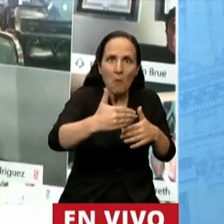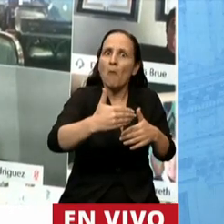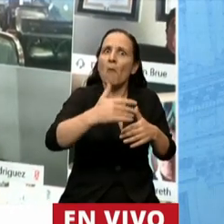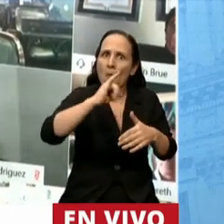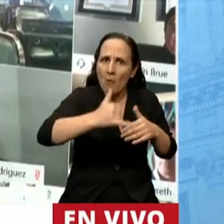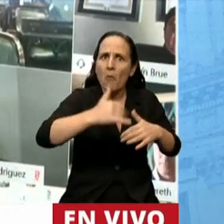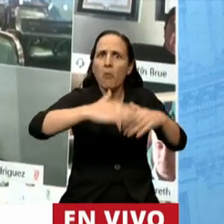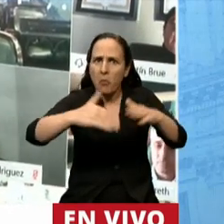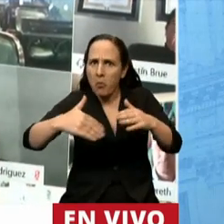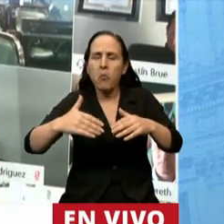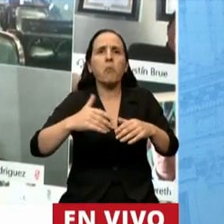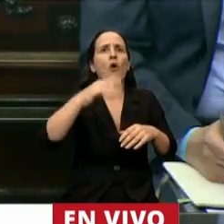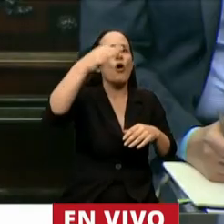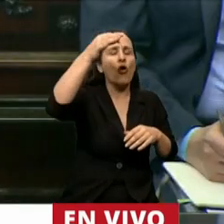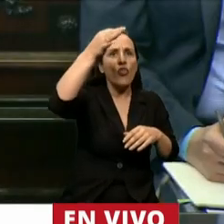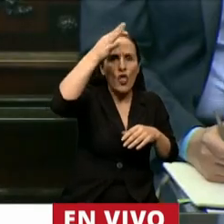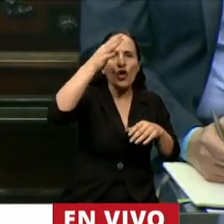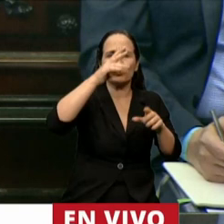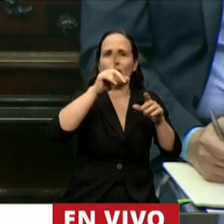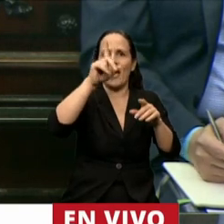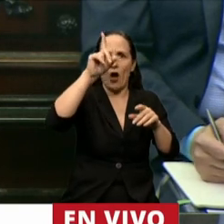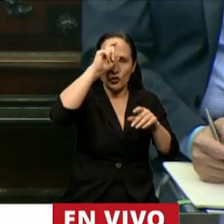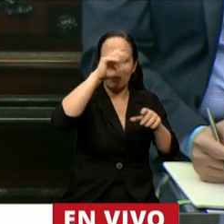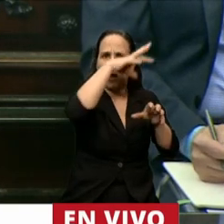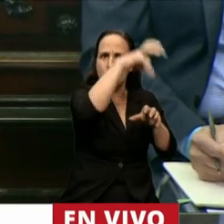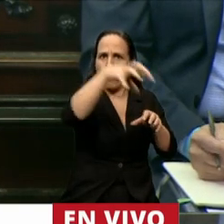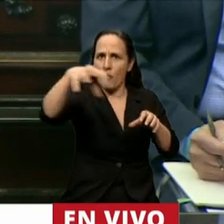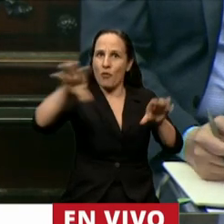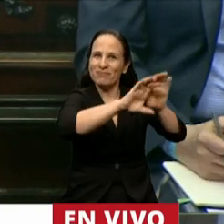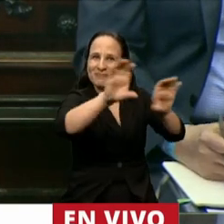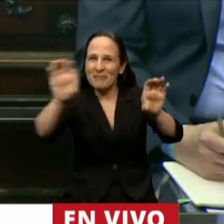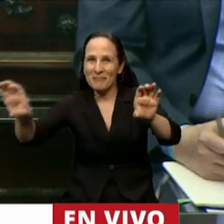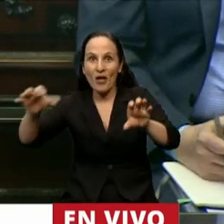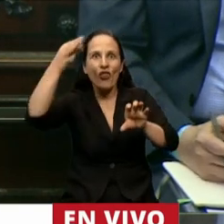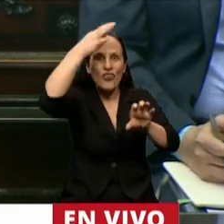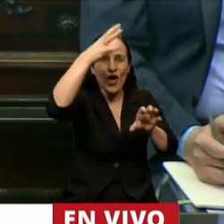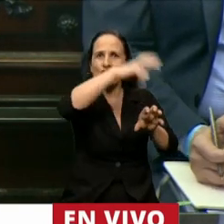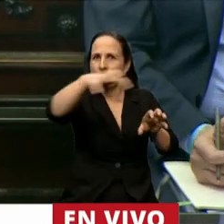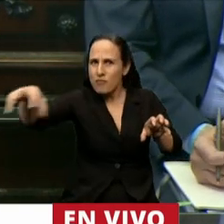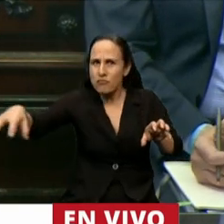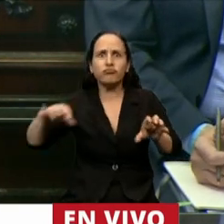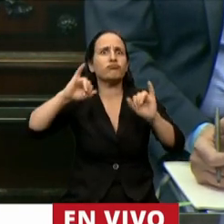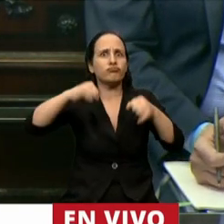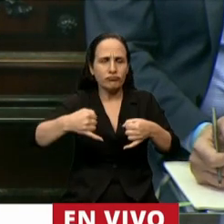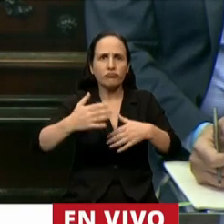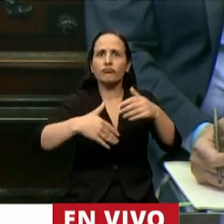hicimos 12 hospitales modulares en 21 días hicimos 12 hospitales modulares